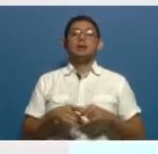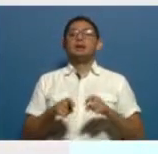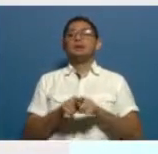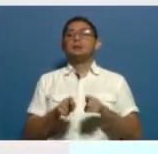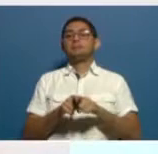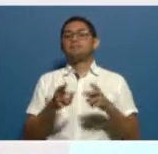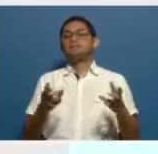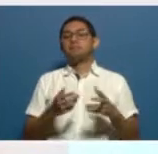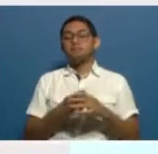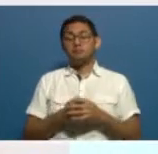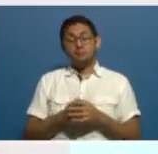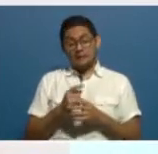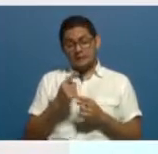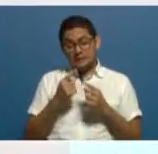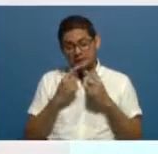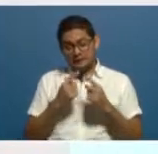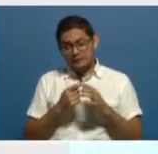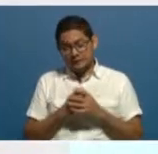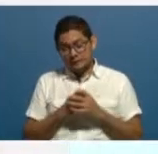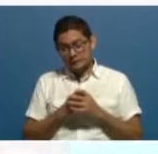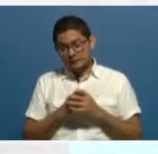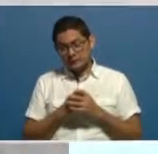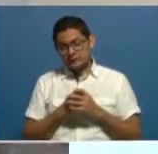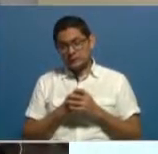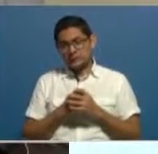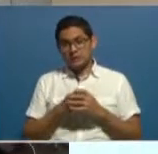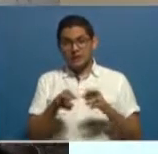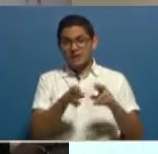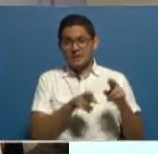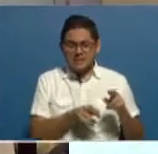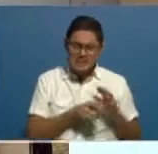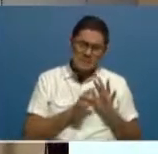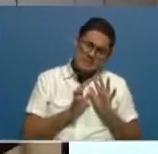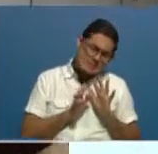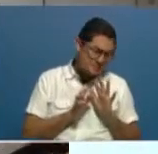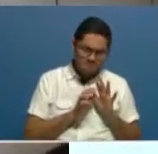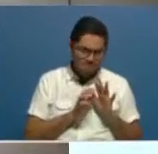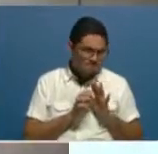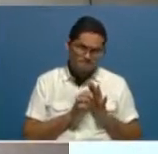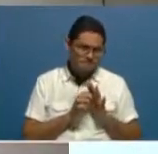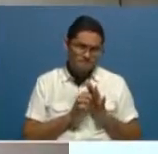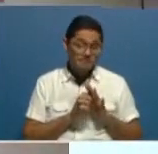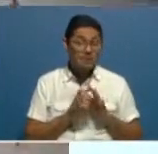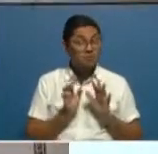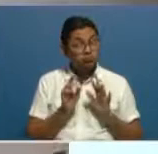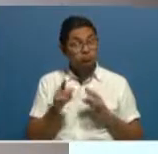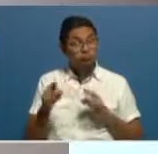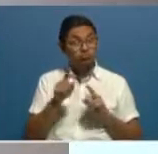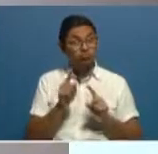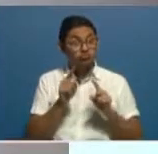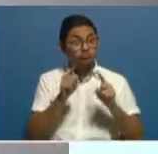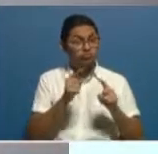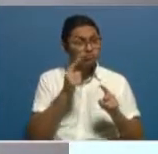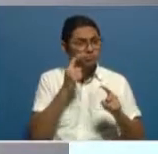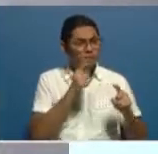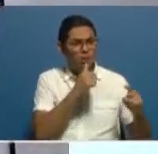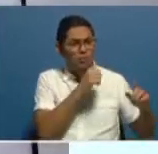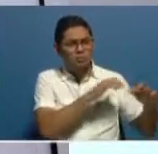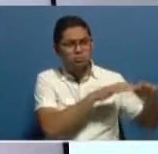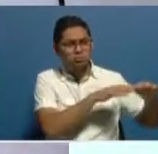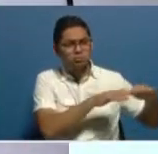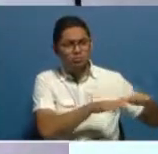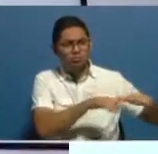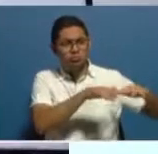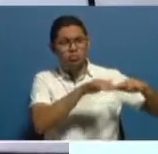No recomendamos de tal manera ir a lo que son los ríos. Si van y ven cualquier cambio en el